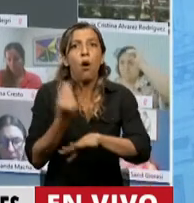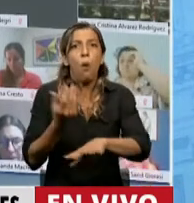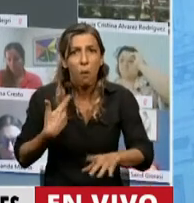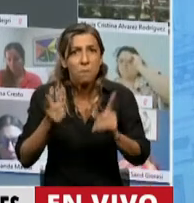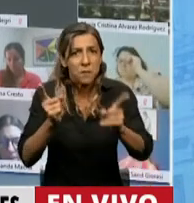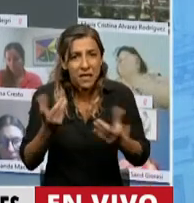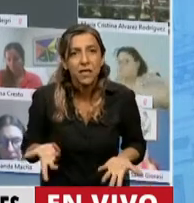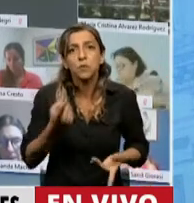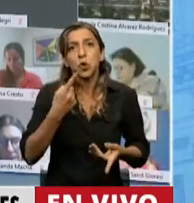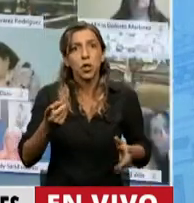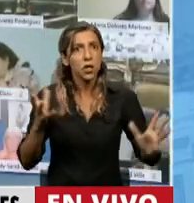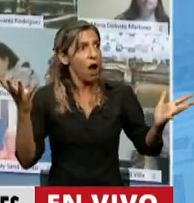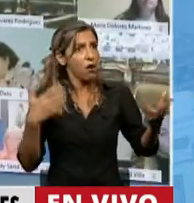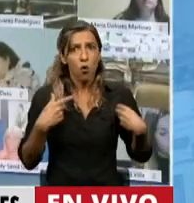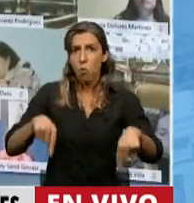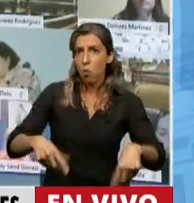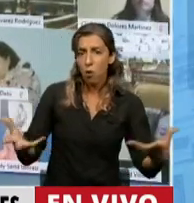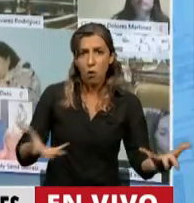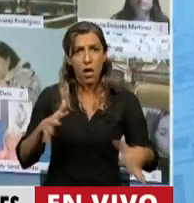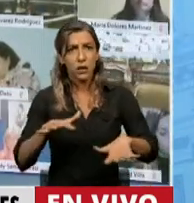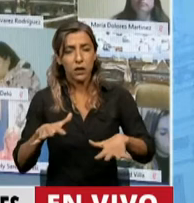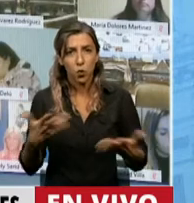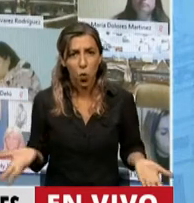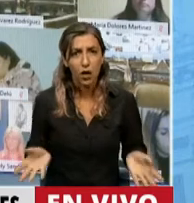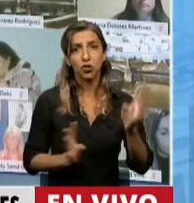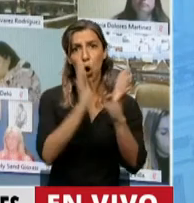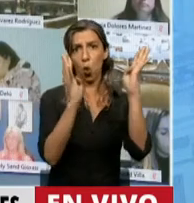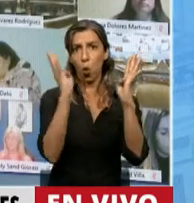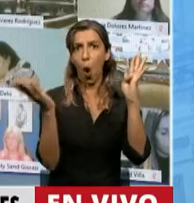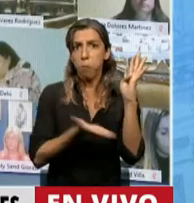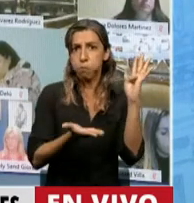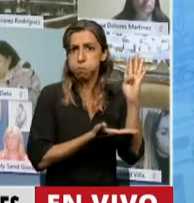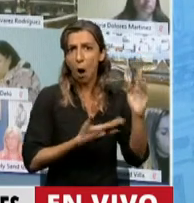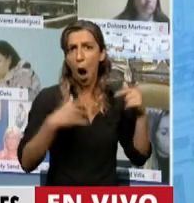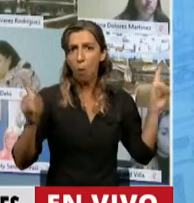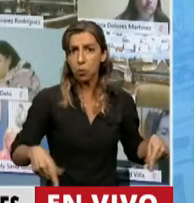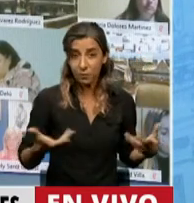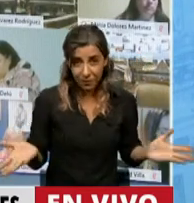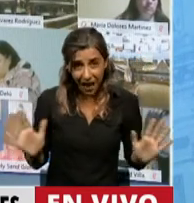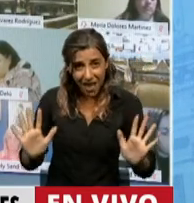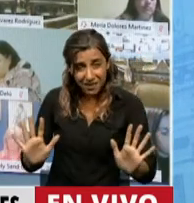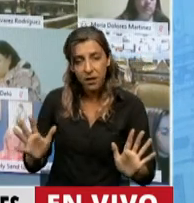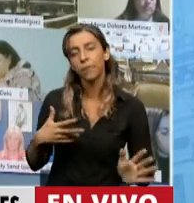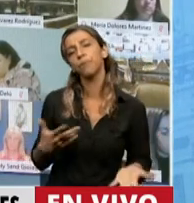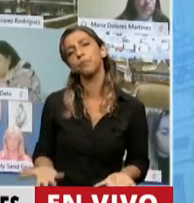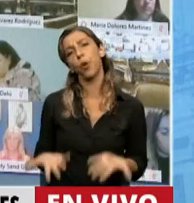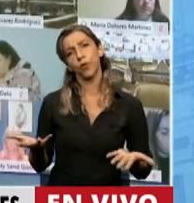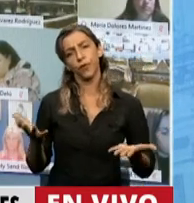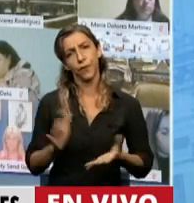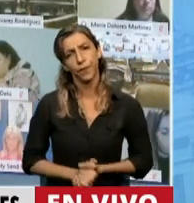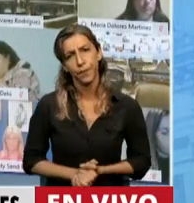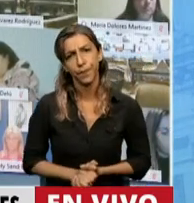escandalizan con la situación de los desmontes. Por favor, en Mendoza,